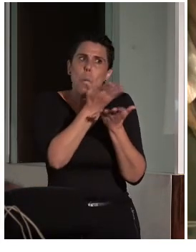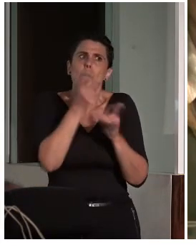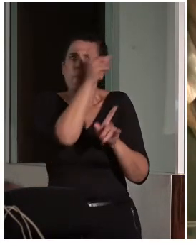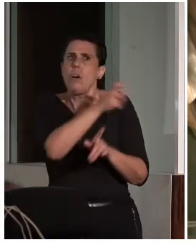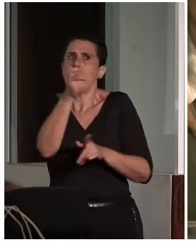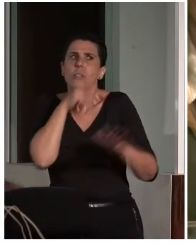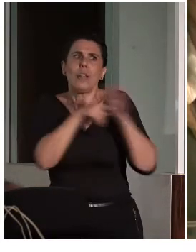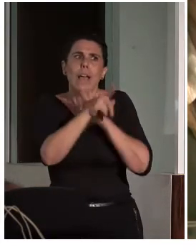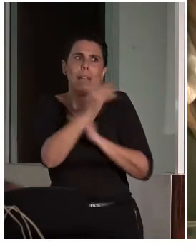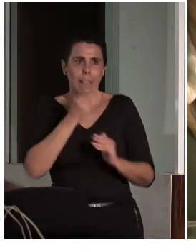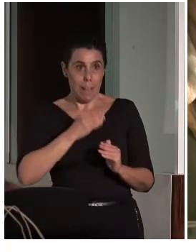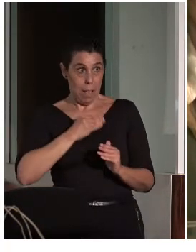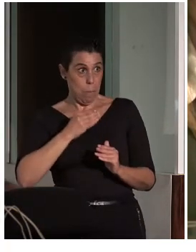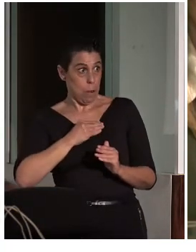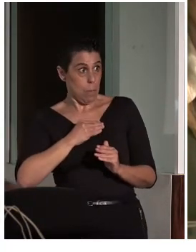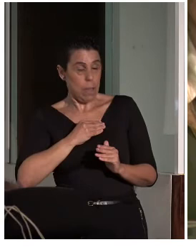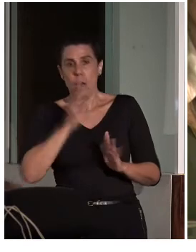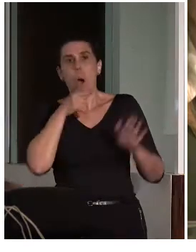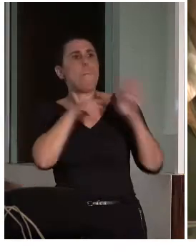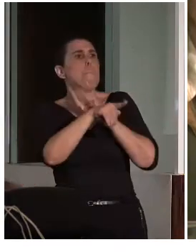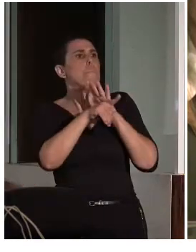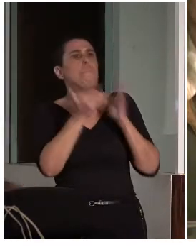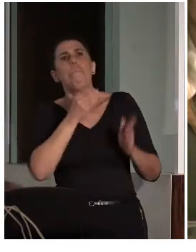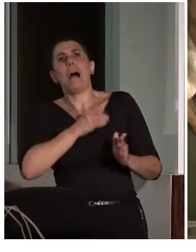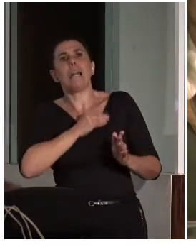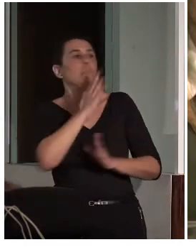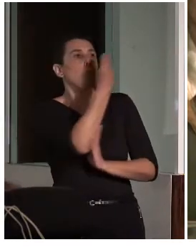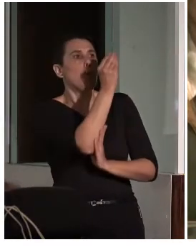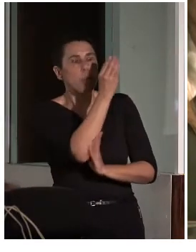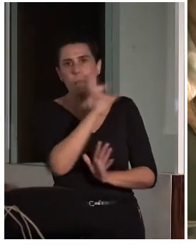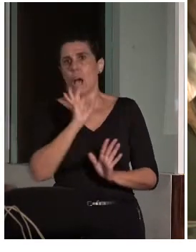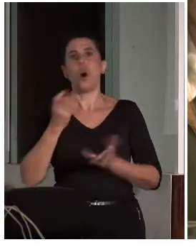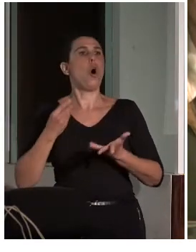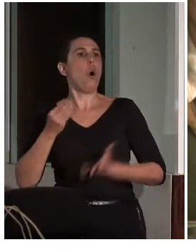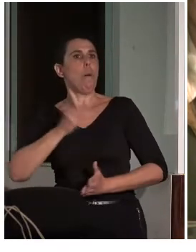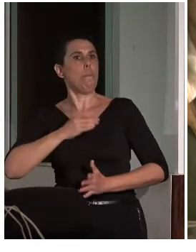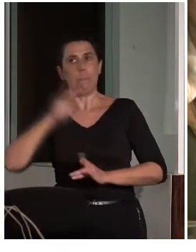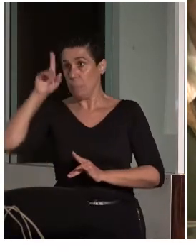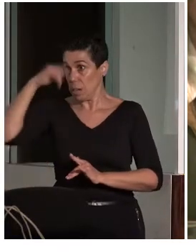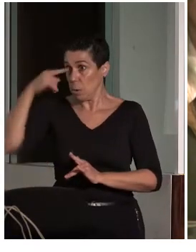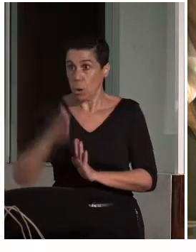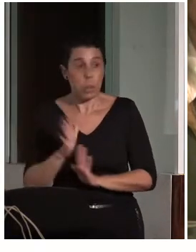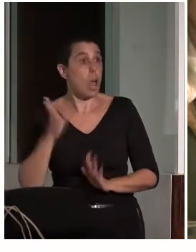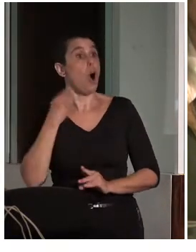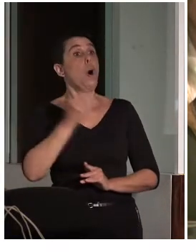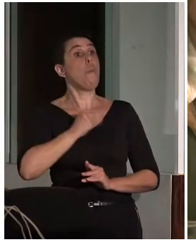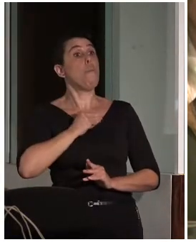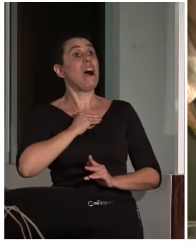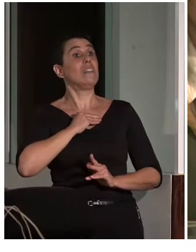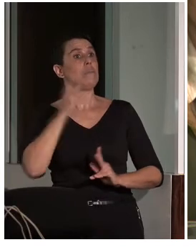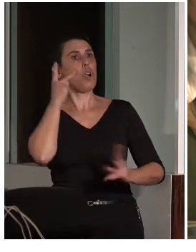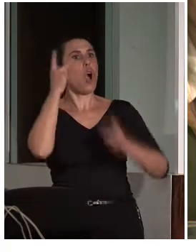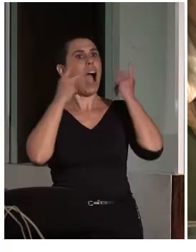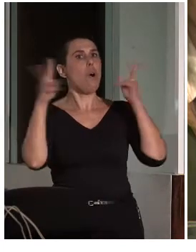en monumental como cultural como audiovisual, que